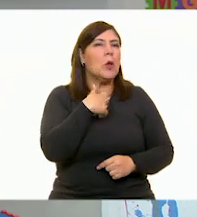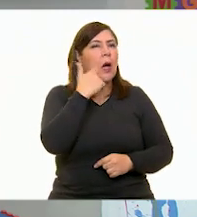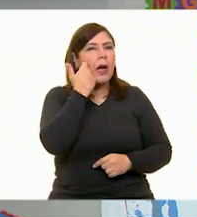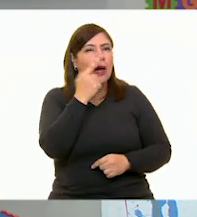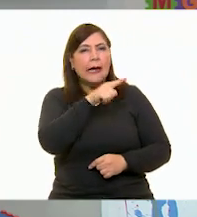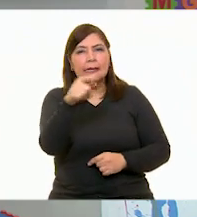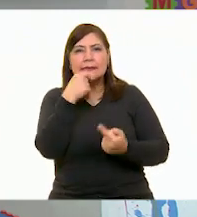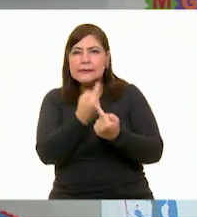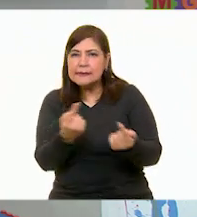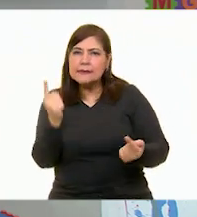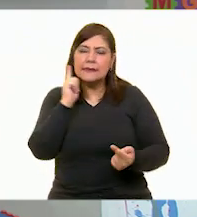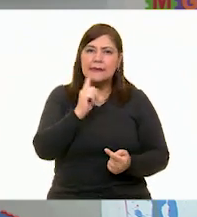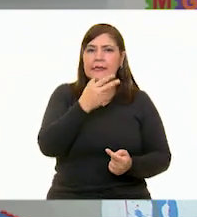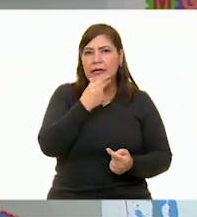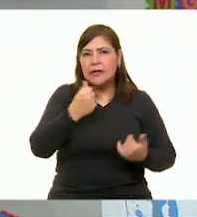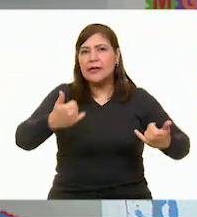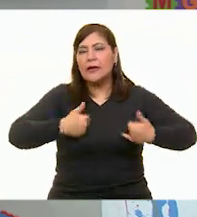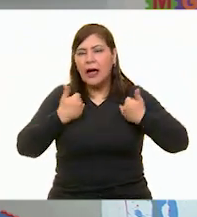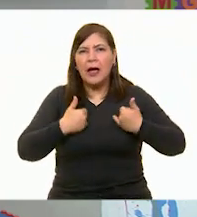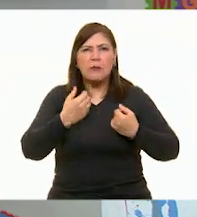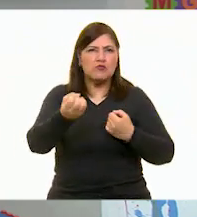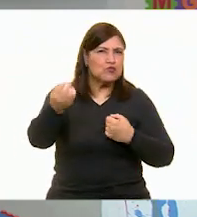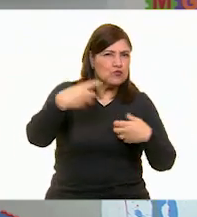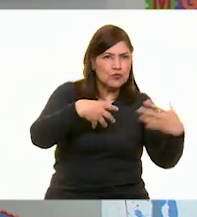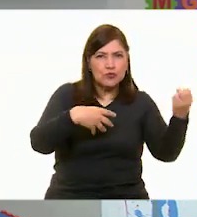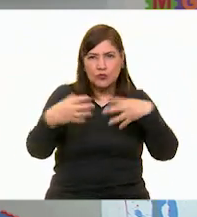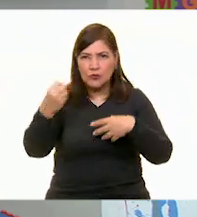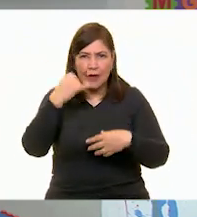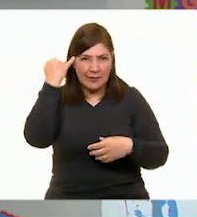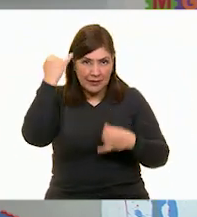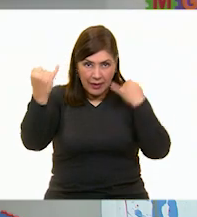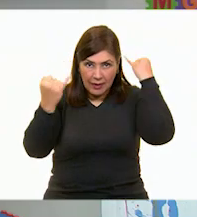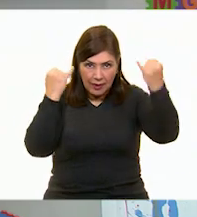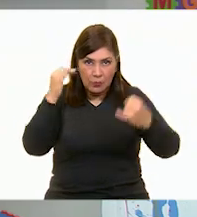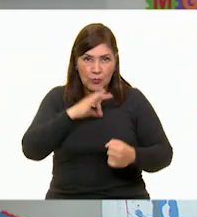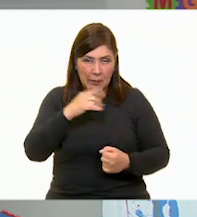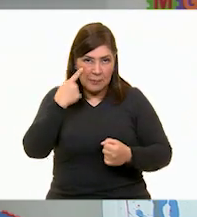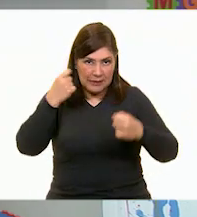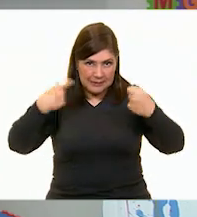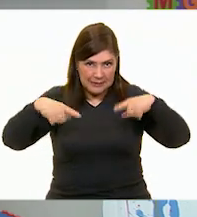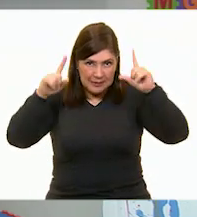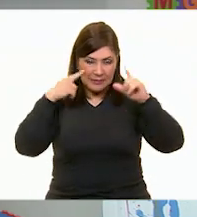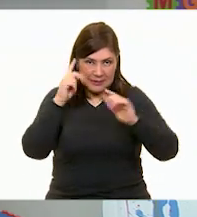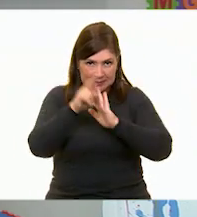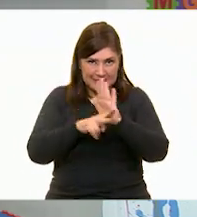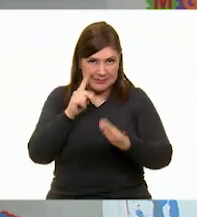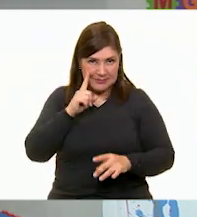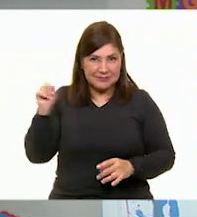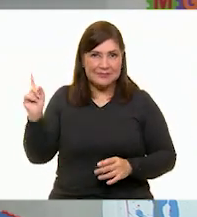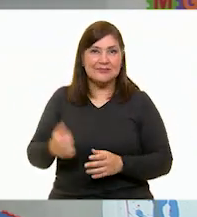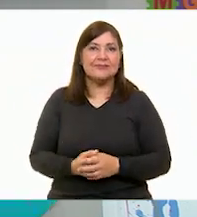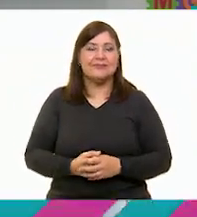adolescentes nos den algunas ideas. ¿Les parece bien? ¡Sí! ¡Vamos a ver el siguiente video entonces!